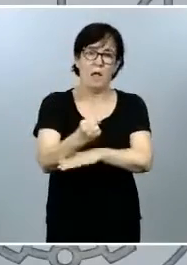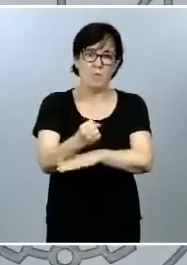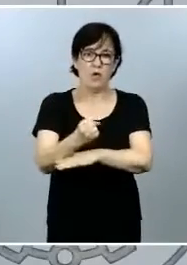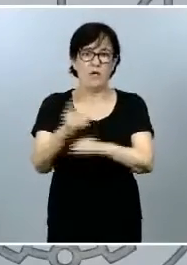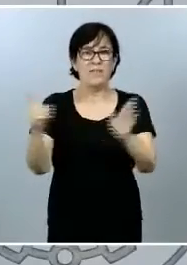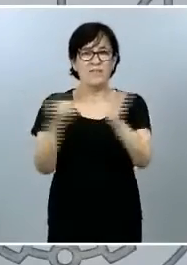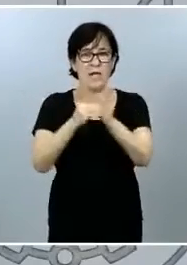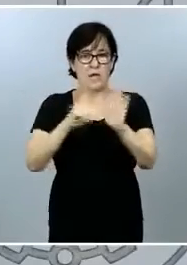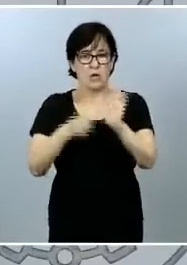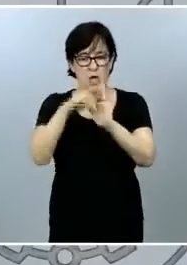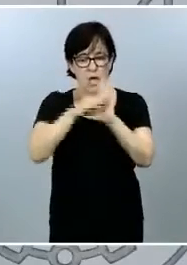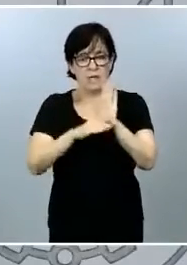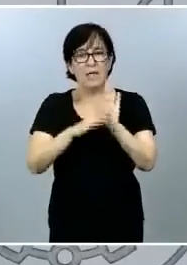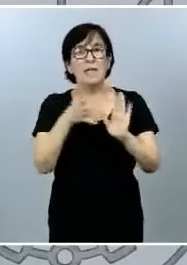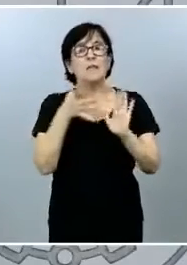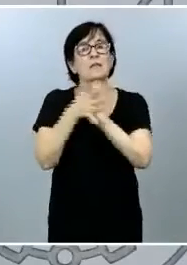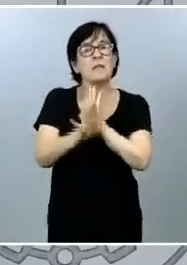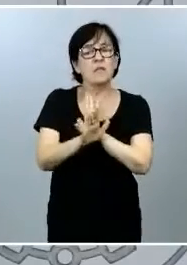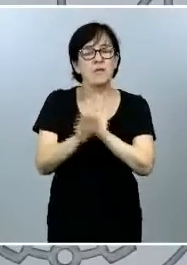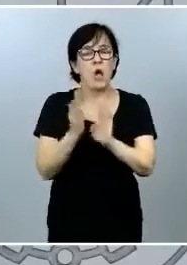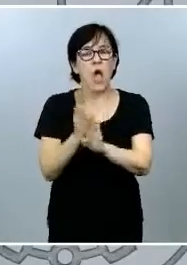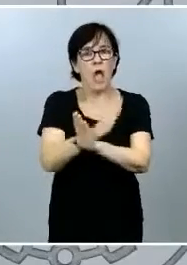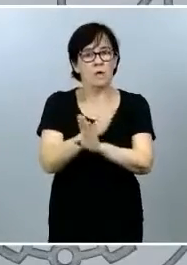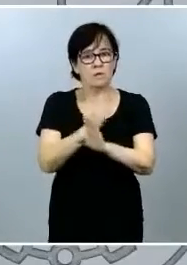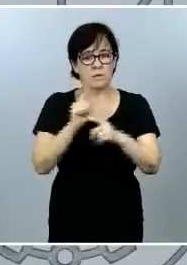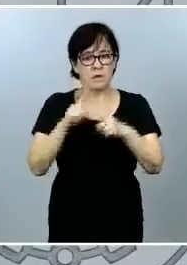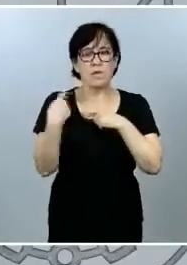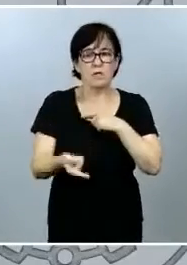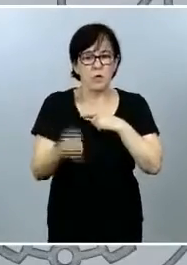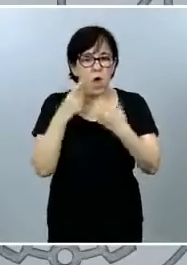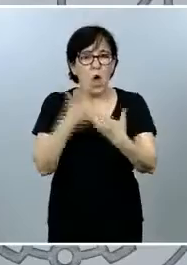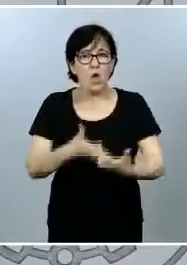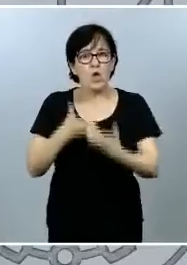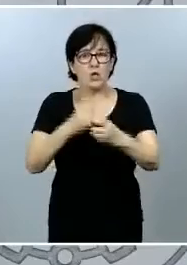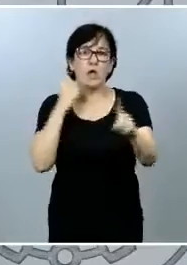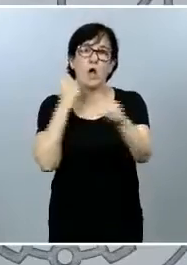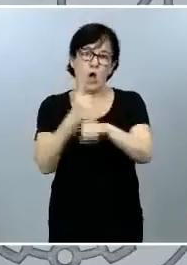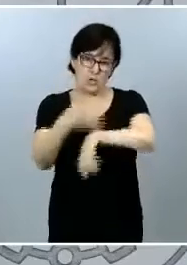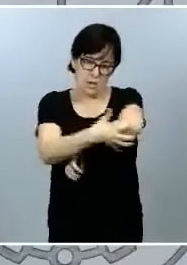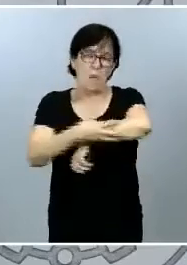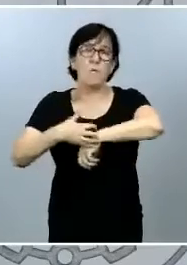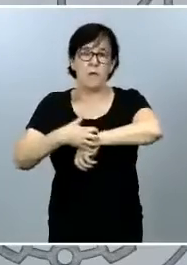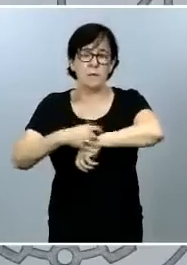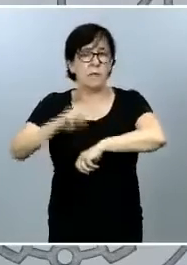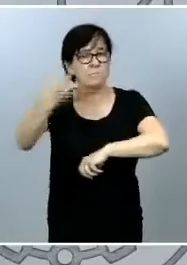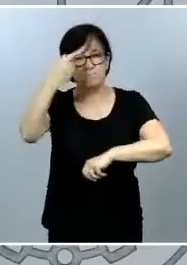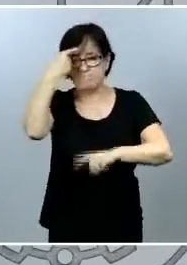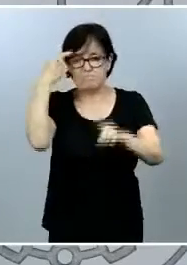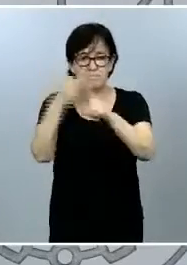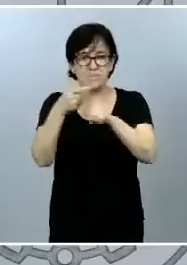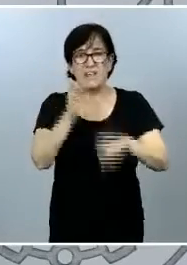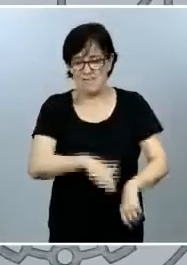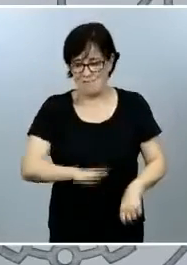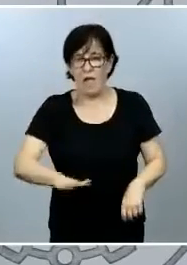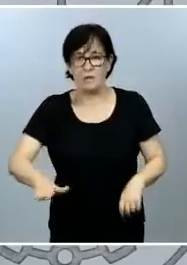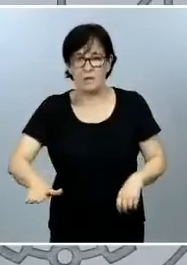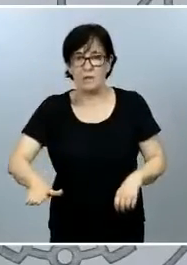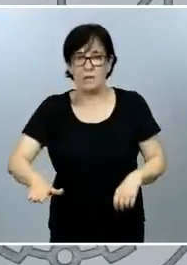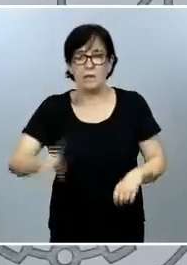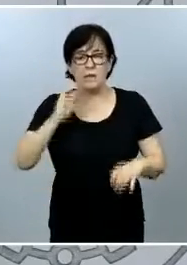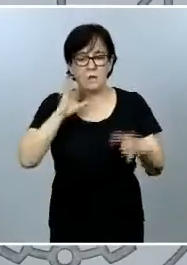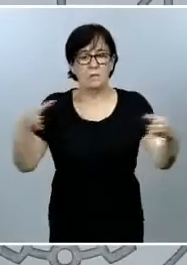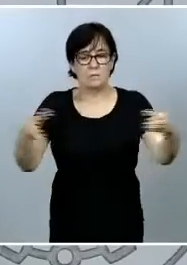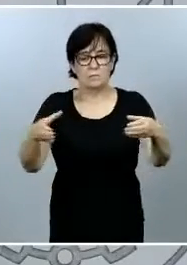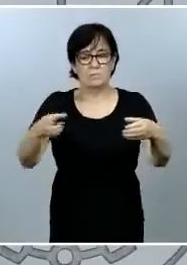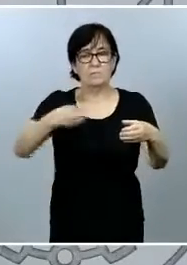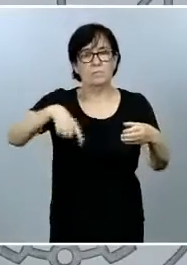que supone un antes y un después en la lucha contra la pobreza, principalmente la infantil y en el conjunto de